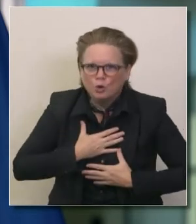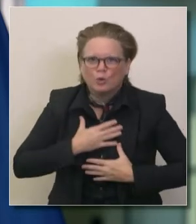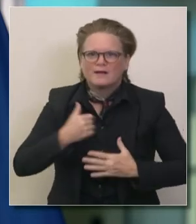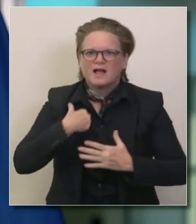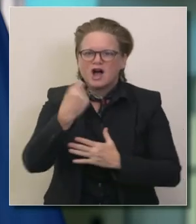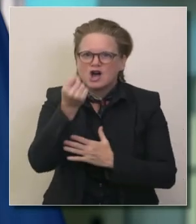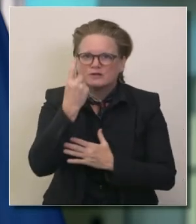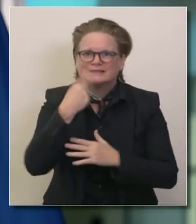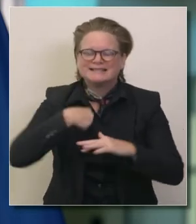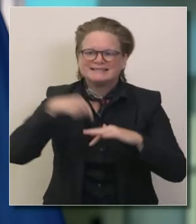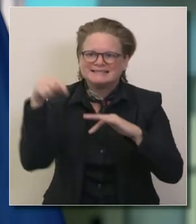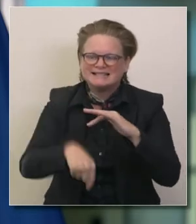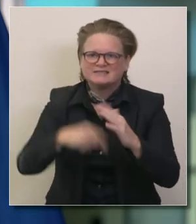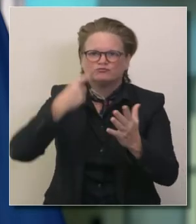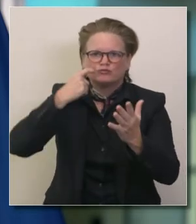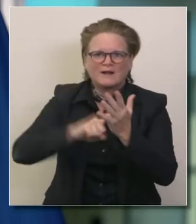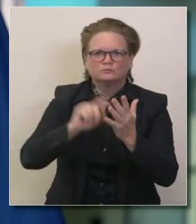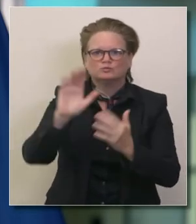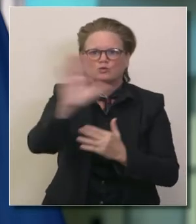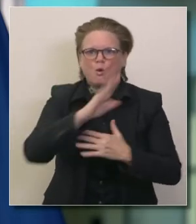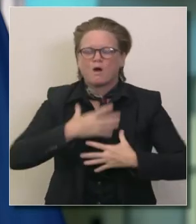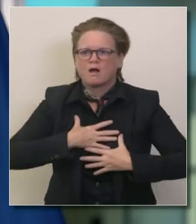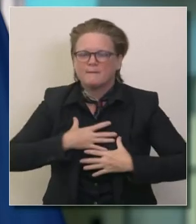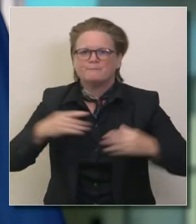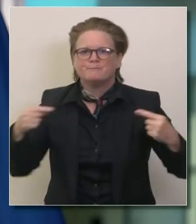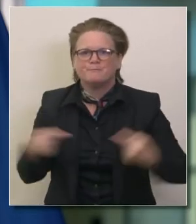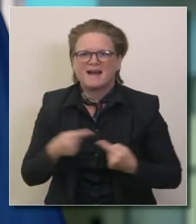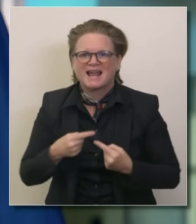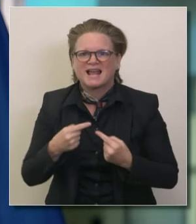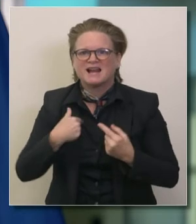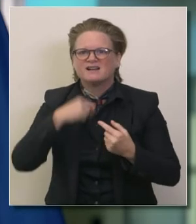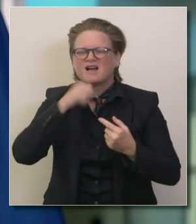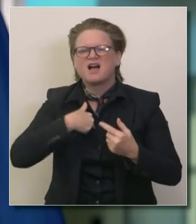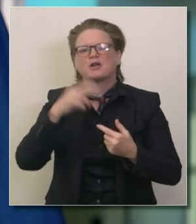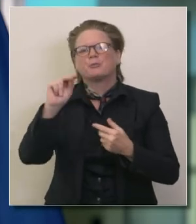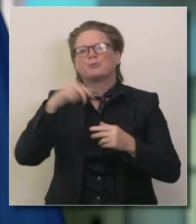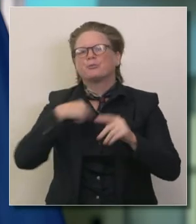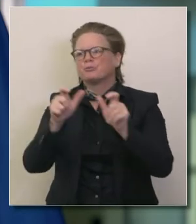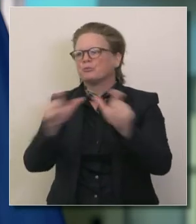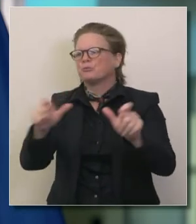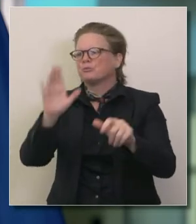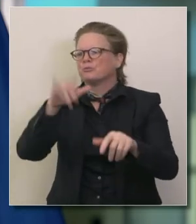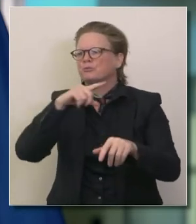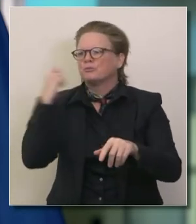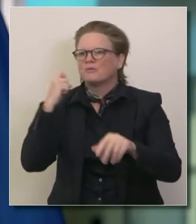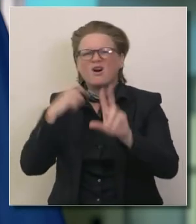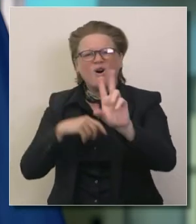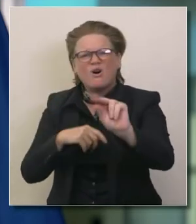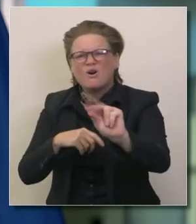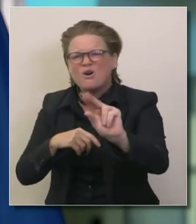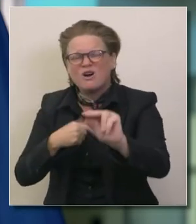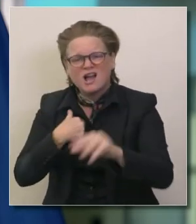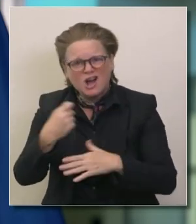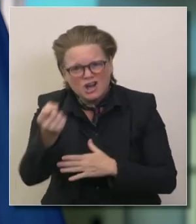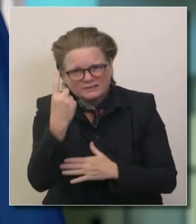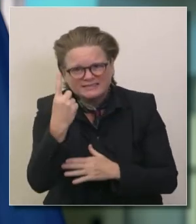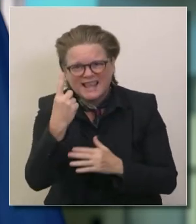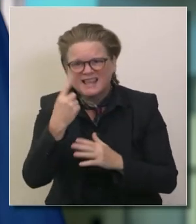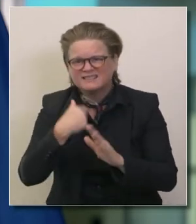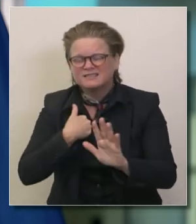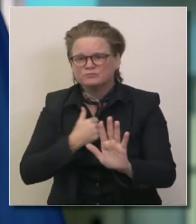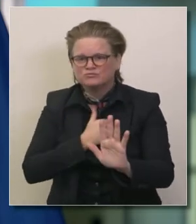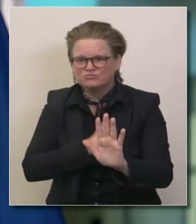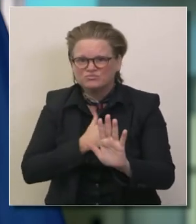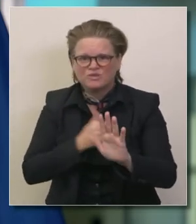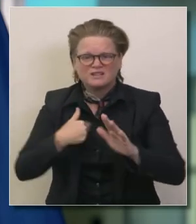el dolor y sufrimiento de estas personas sus sueños siendo destrozados por esta pandemia me pregunta cómo me